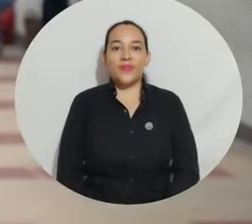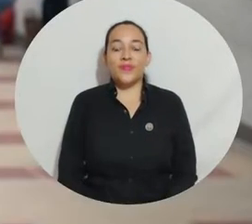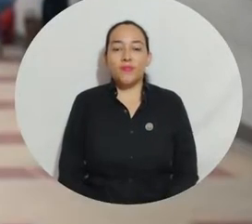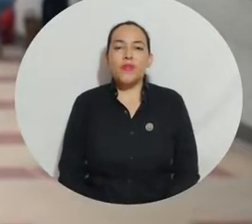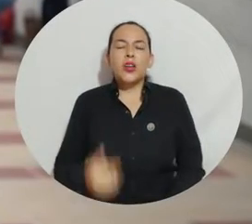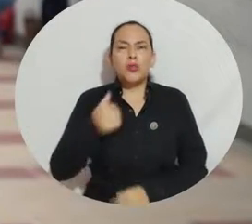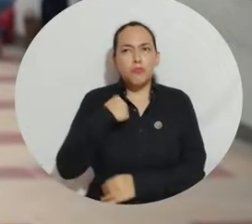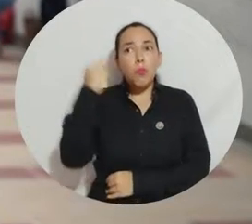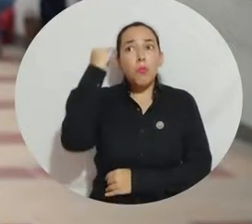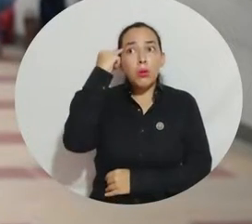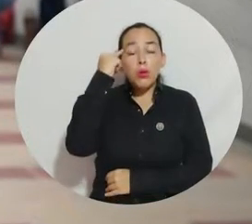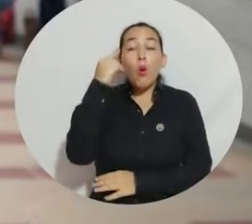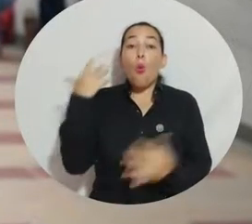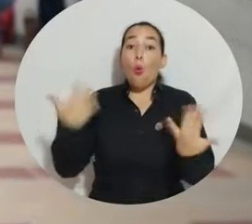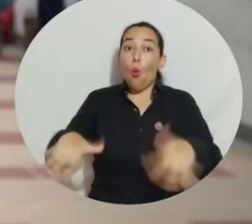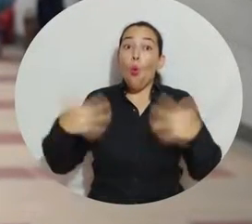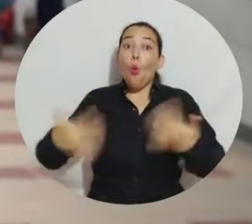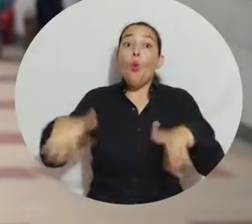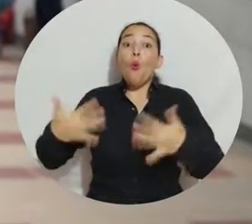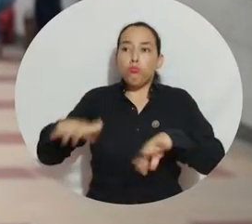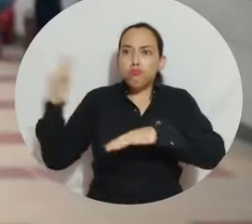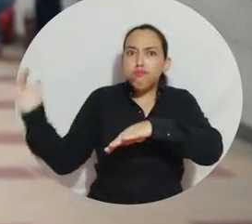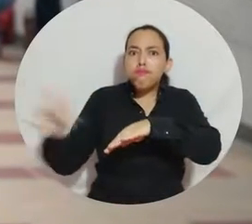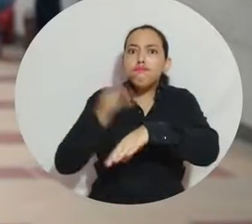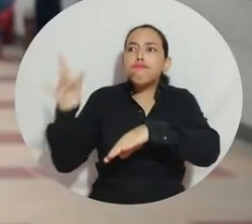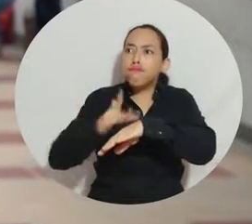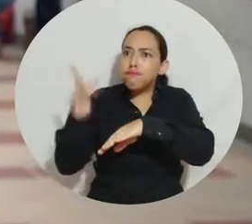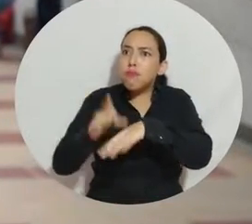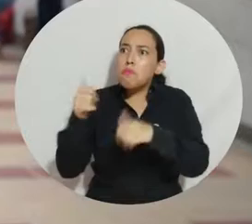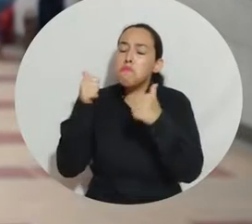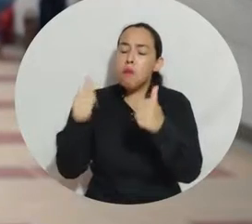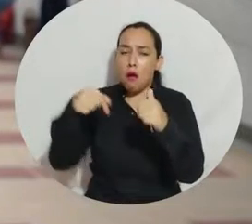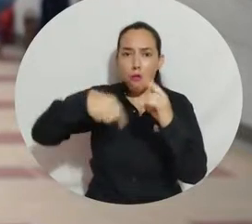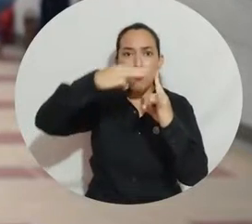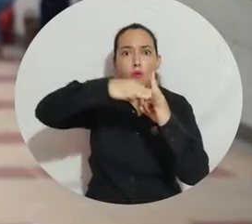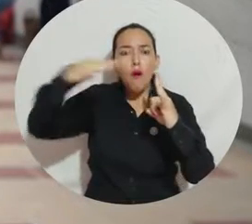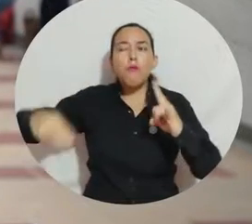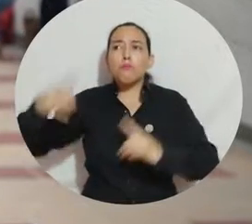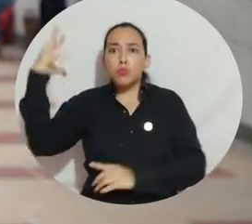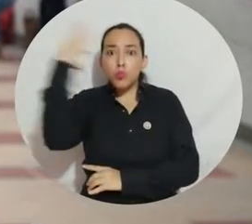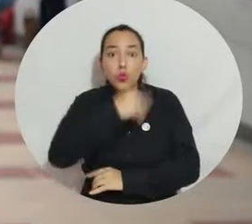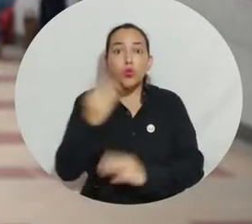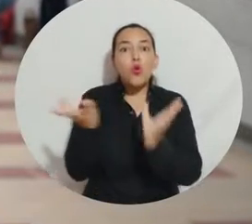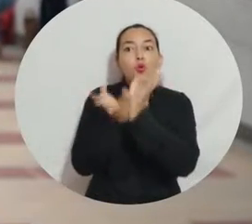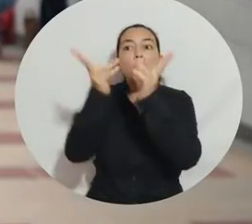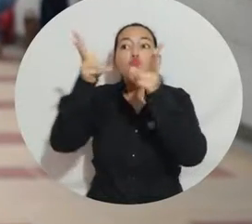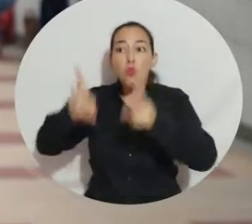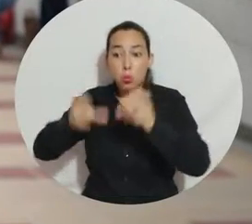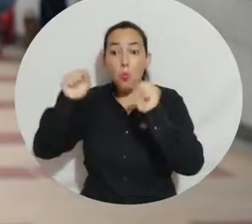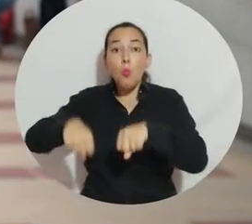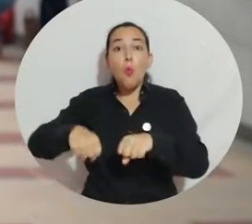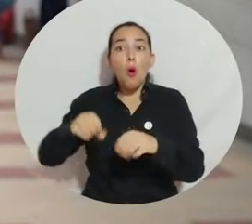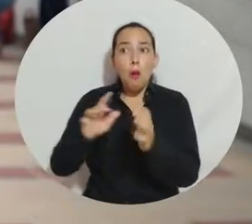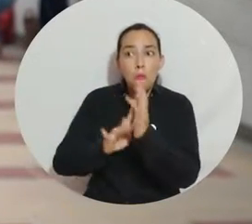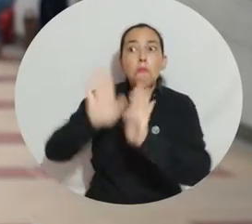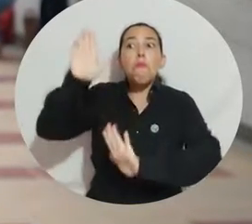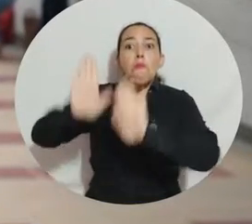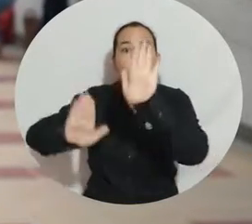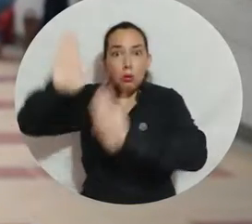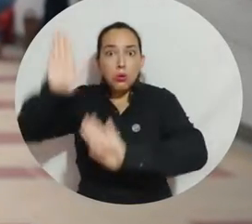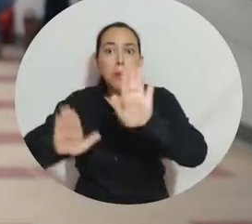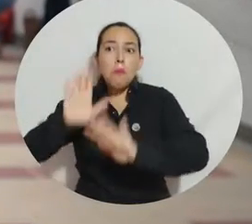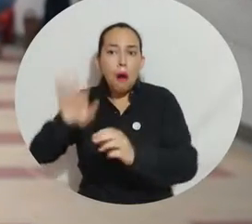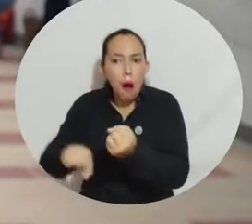Bueno, pienso que es una iniciativa muy buena y muy bonita de la Universidad de Alma Materiana y de sus estudiantes, donde nos permiten contribuir con nuestro